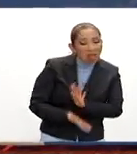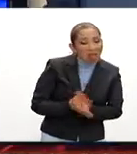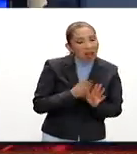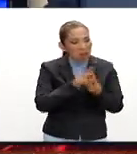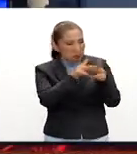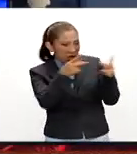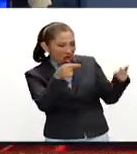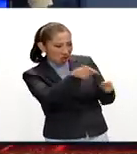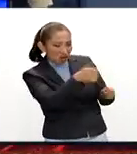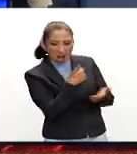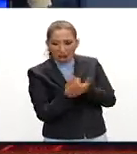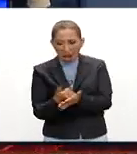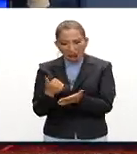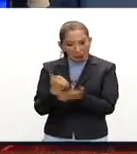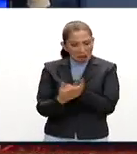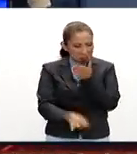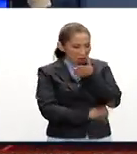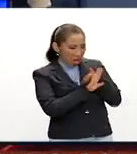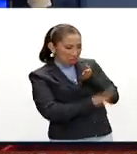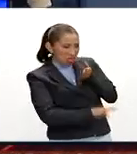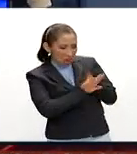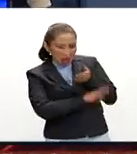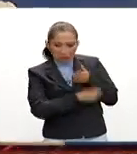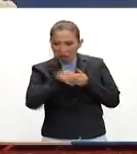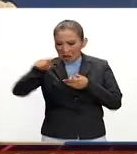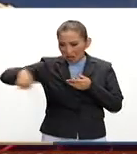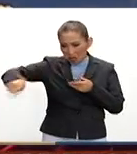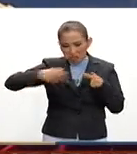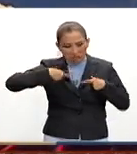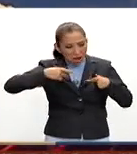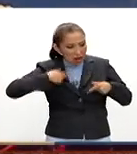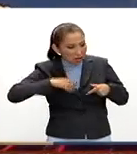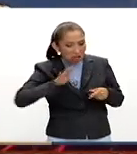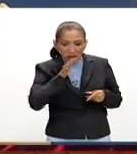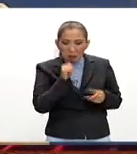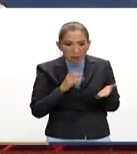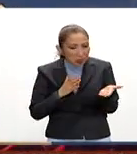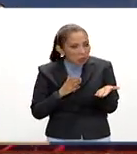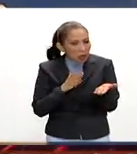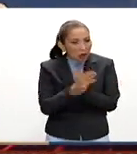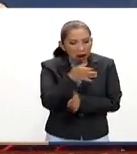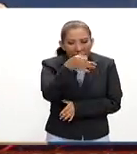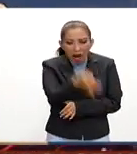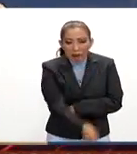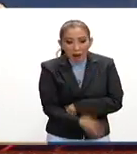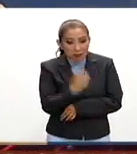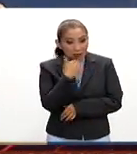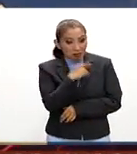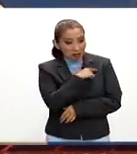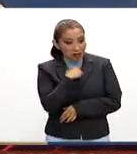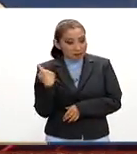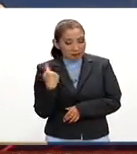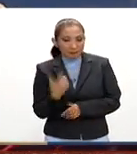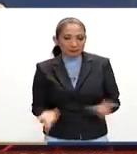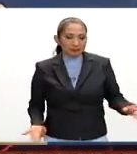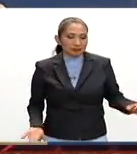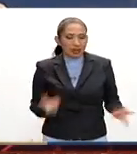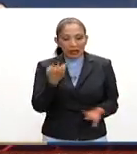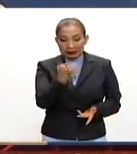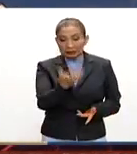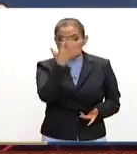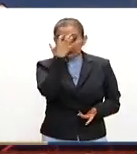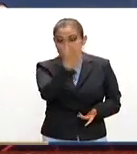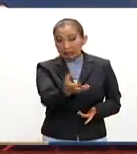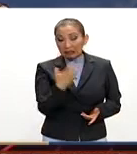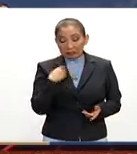medios informativos están en su contra, que hay una conspiración, y eso le impide en este momento aceptar una eventual derrota. Eso es muy